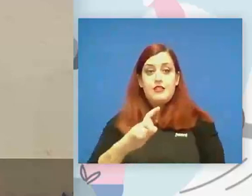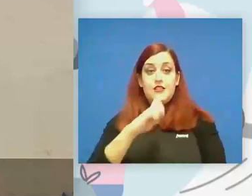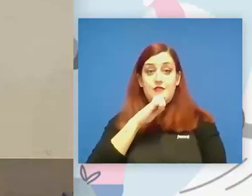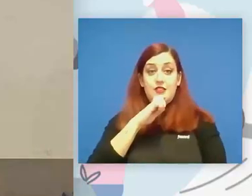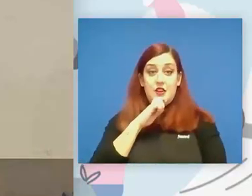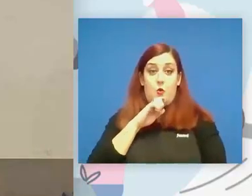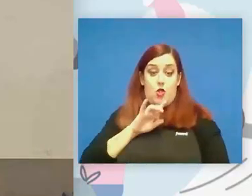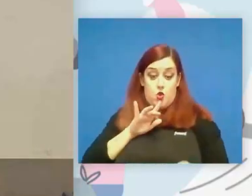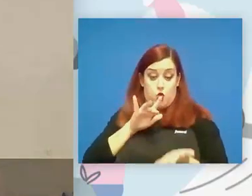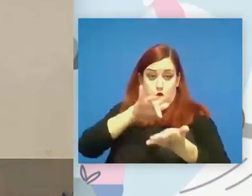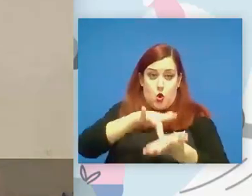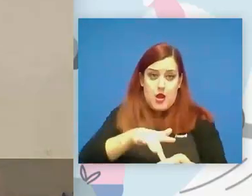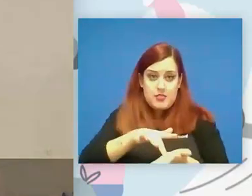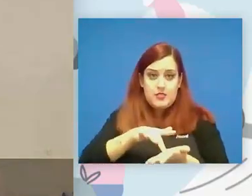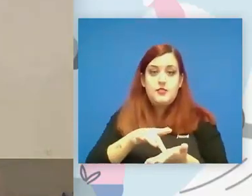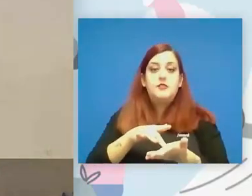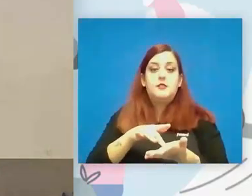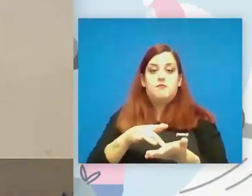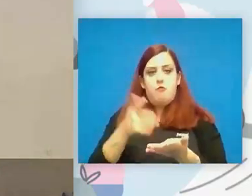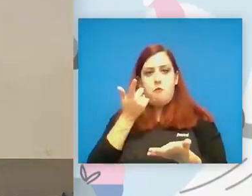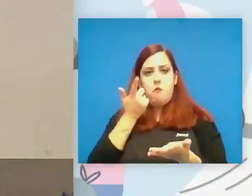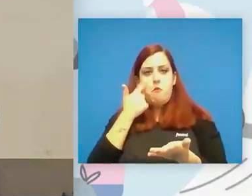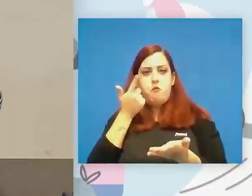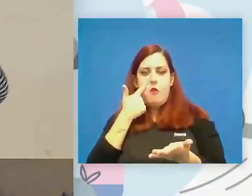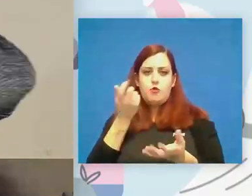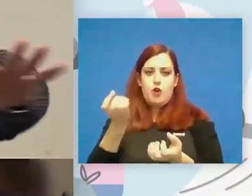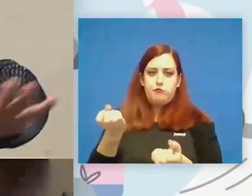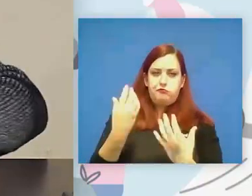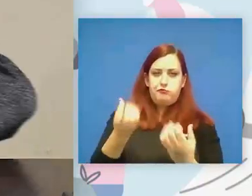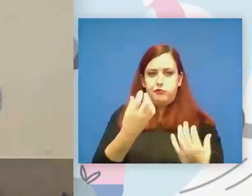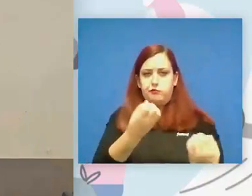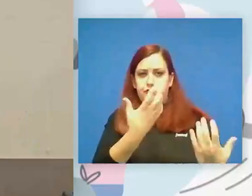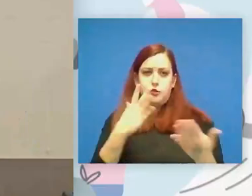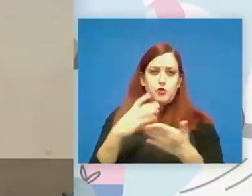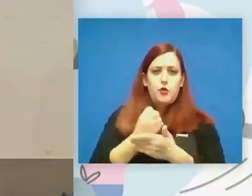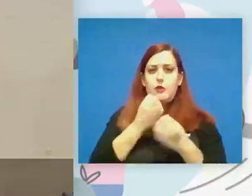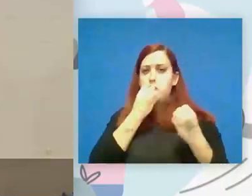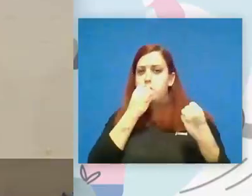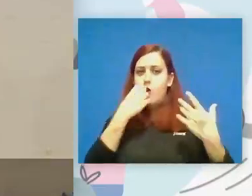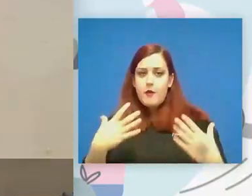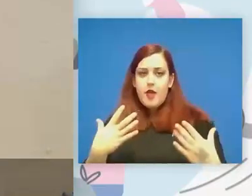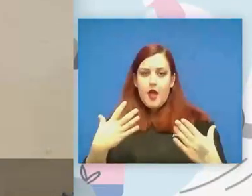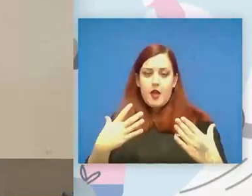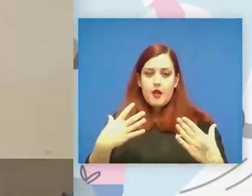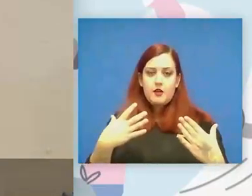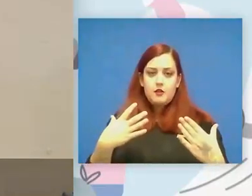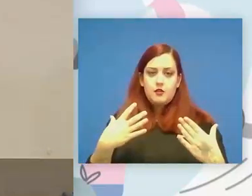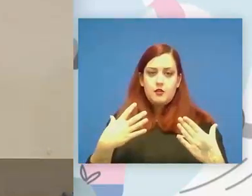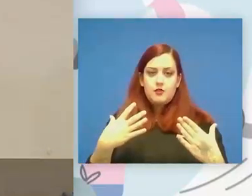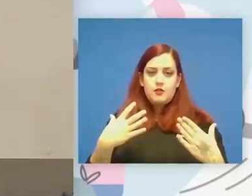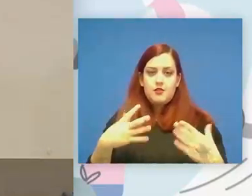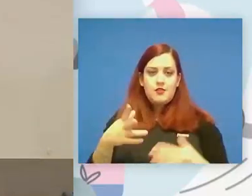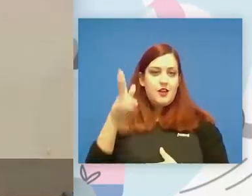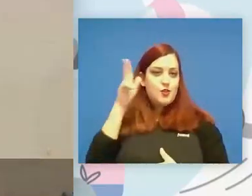a la a la tierra y dices bueno venga vamos a ver todo esto está muy bien todo esto es oyes los millones